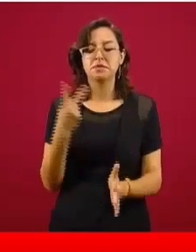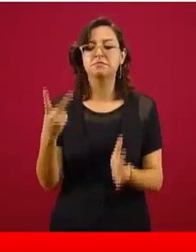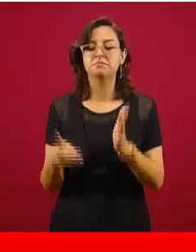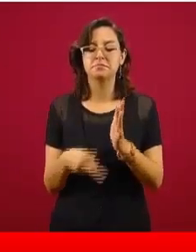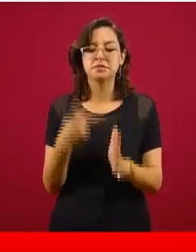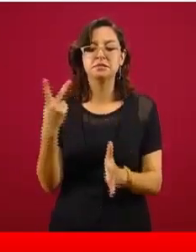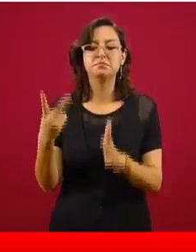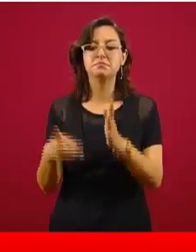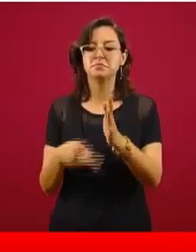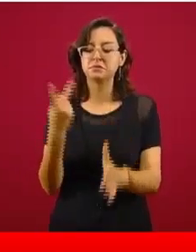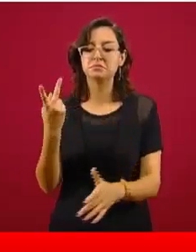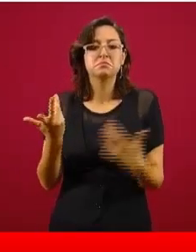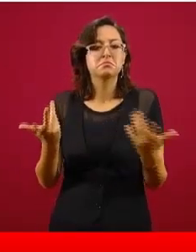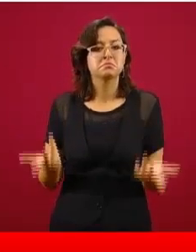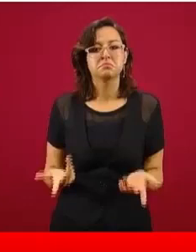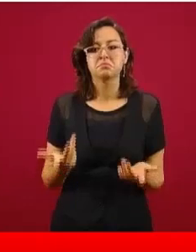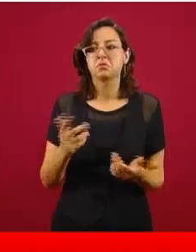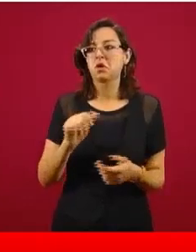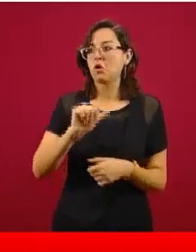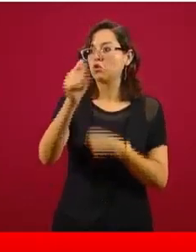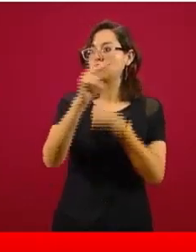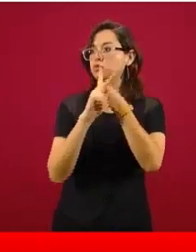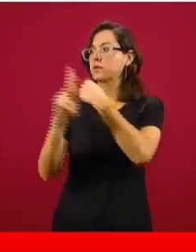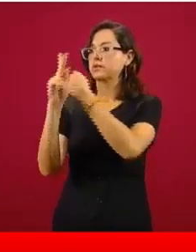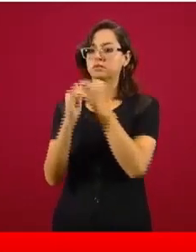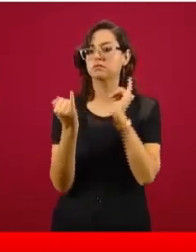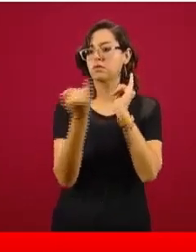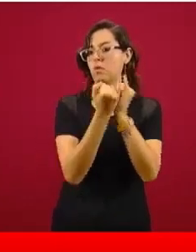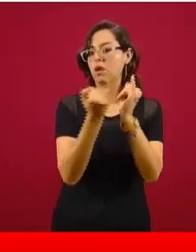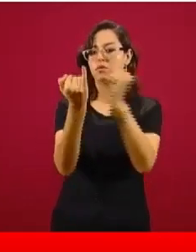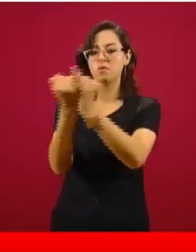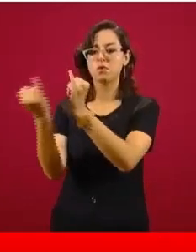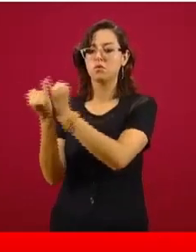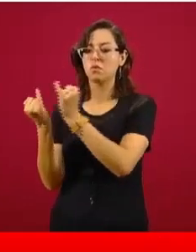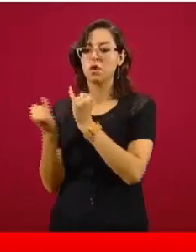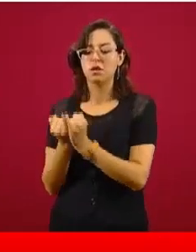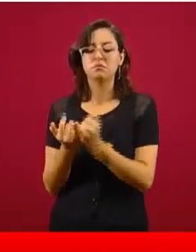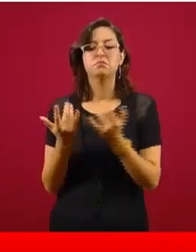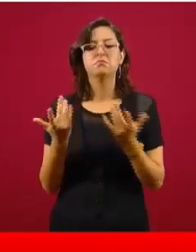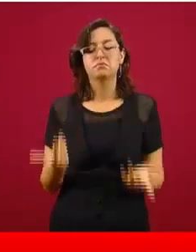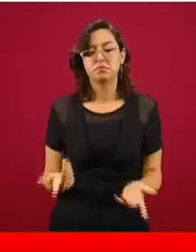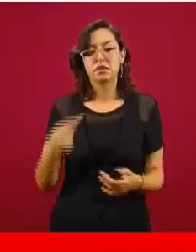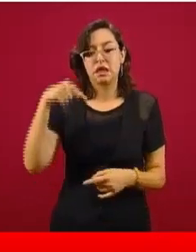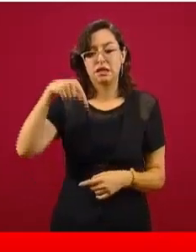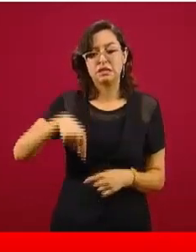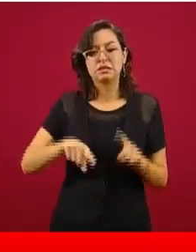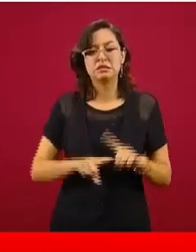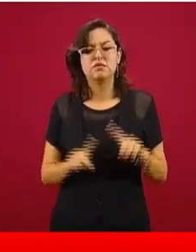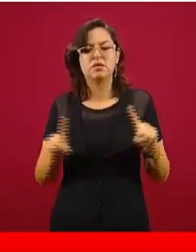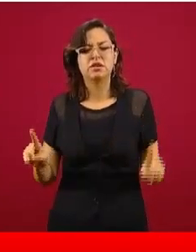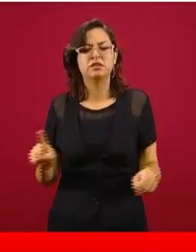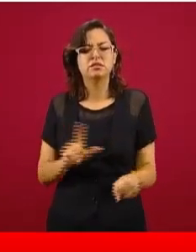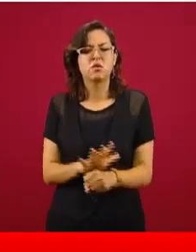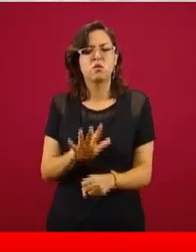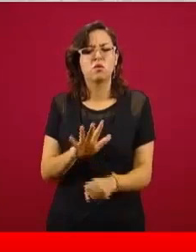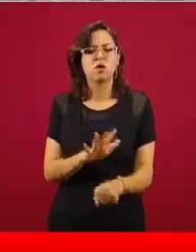tendría por qué ser diferente en México de lo que ha ocurrido en otros países. Lo que se ha sido diferente en México y es